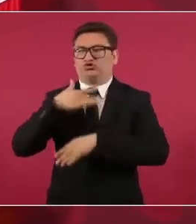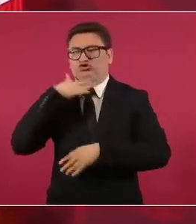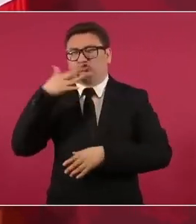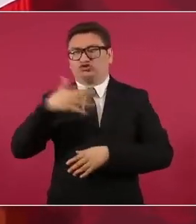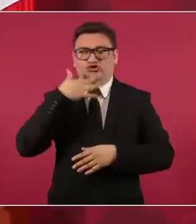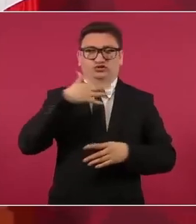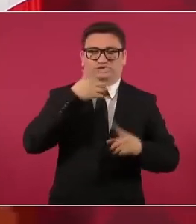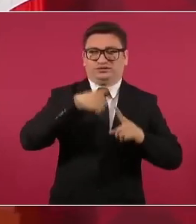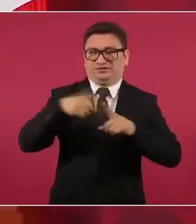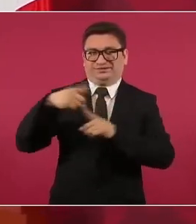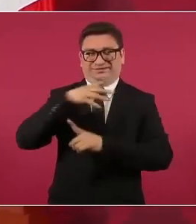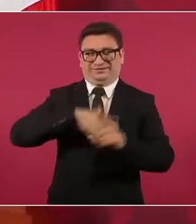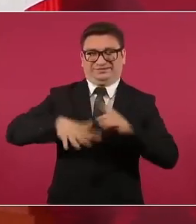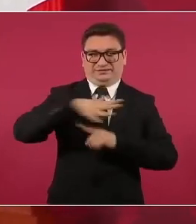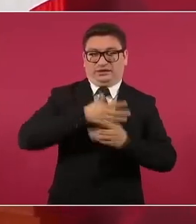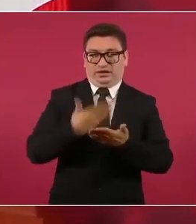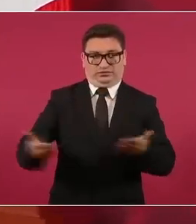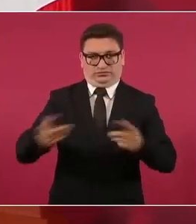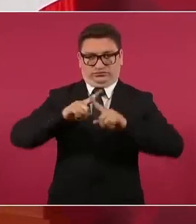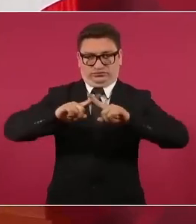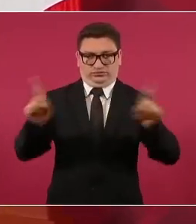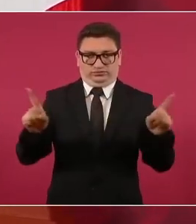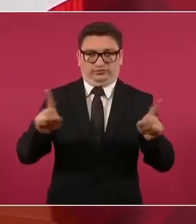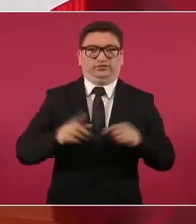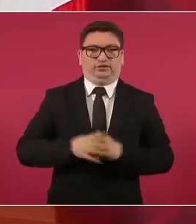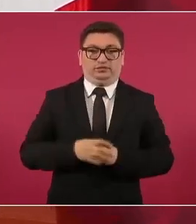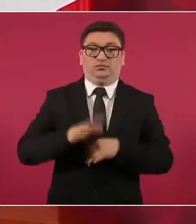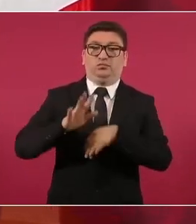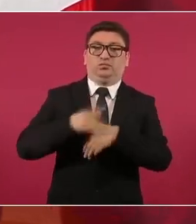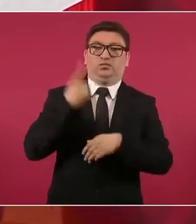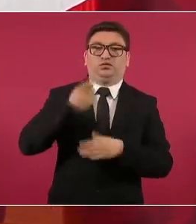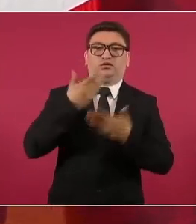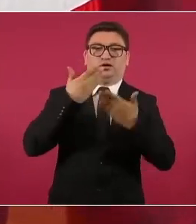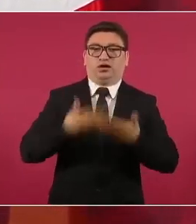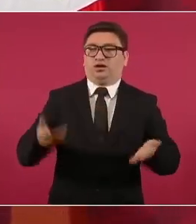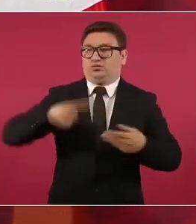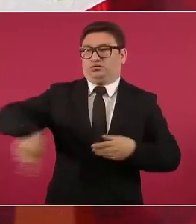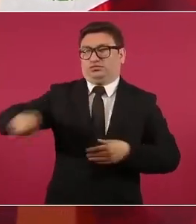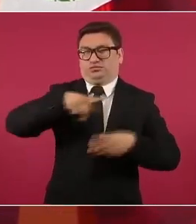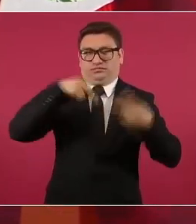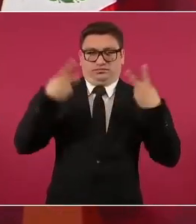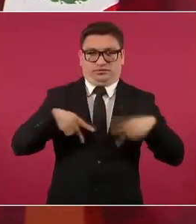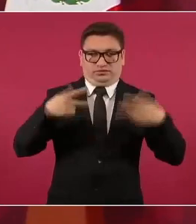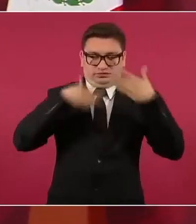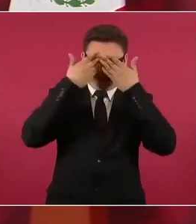de lo de ahora, porque no había este despertar ciudadano,